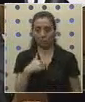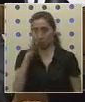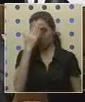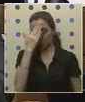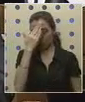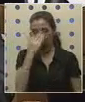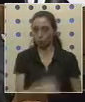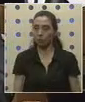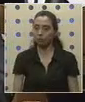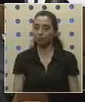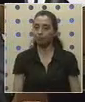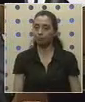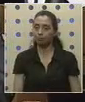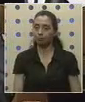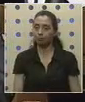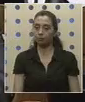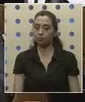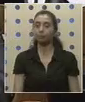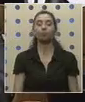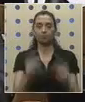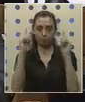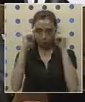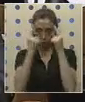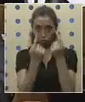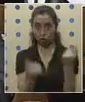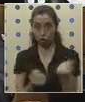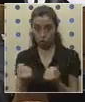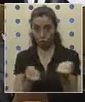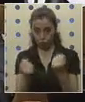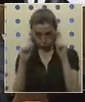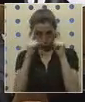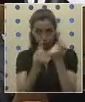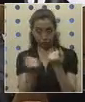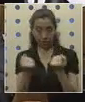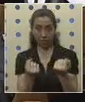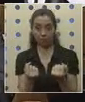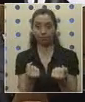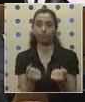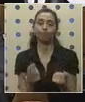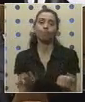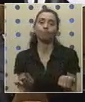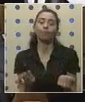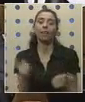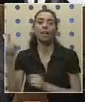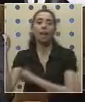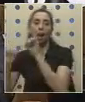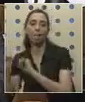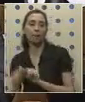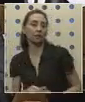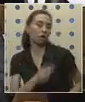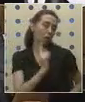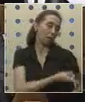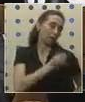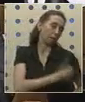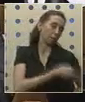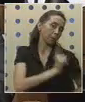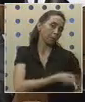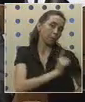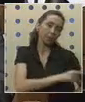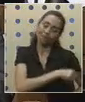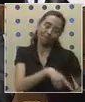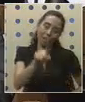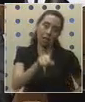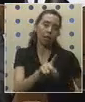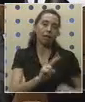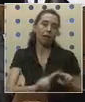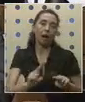preocupa. Los conductores son, en definitiva, lamentablemente objeto de los empresarios que lo hacen realizar